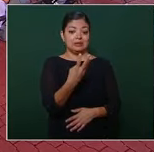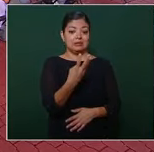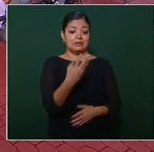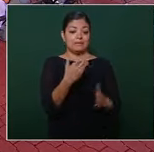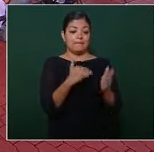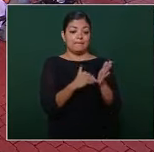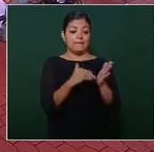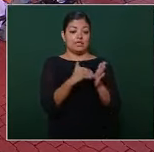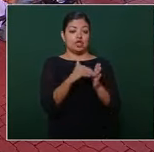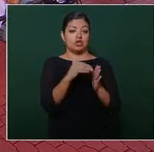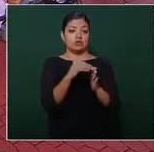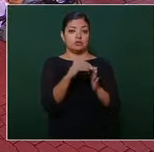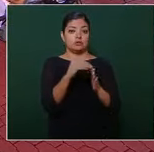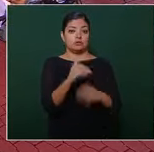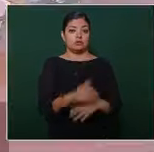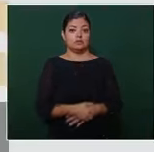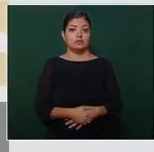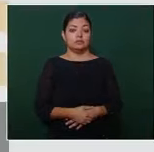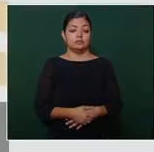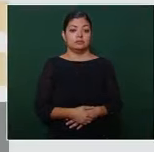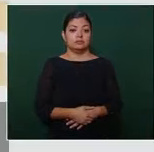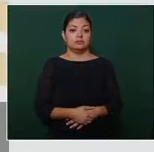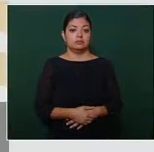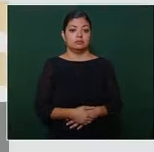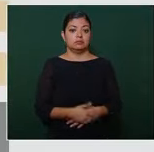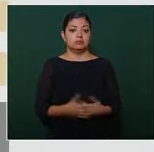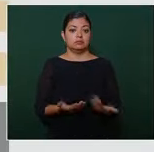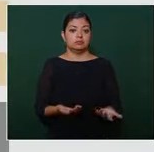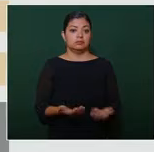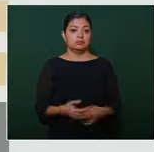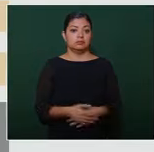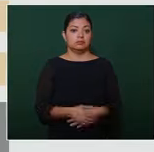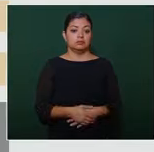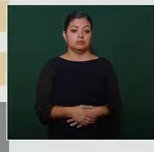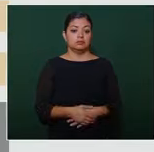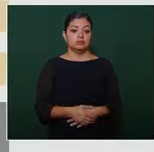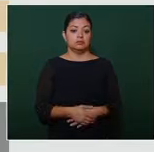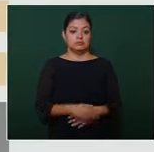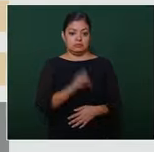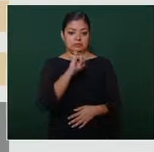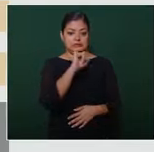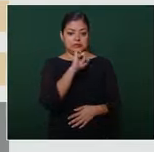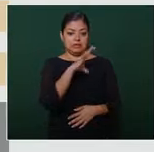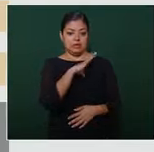millones o sea porque sí se invirtió